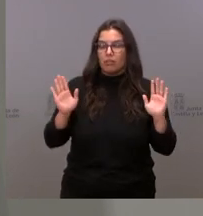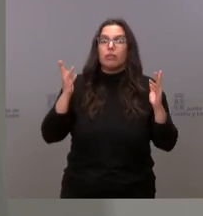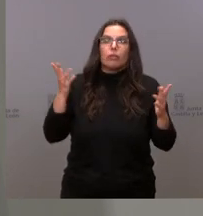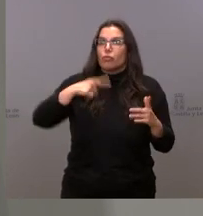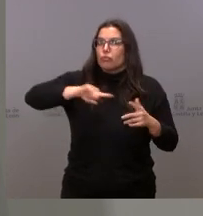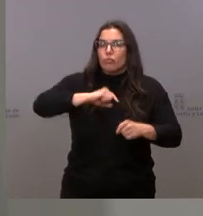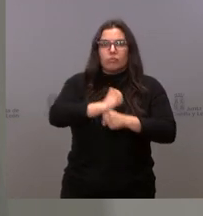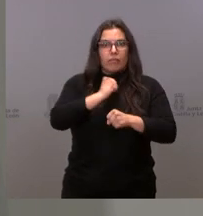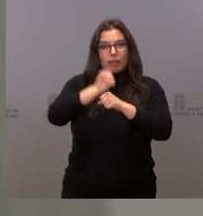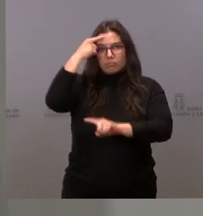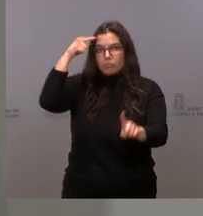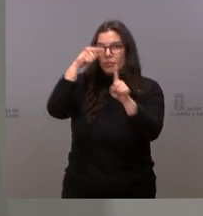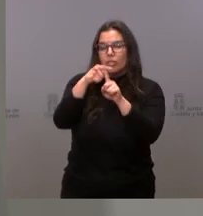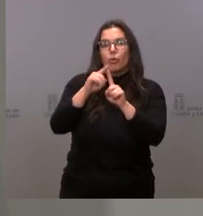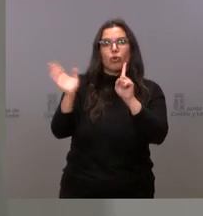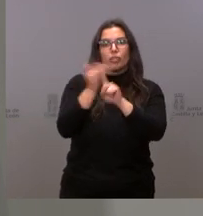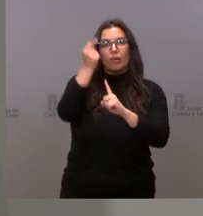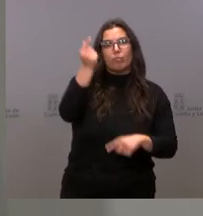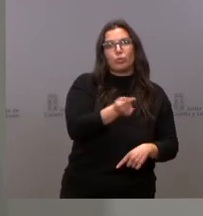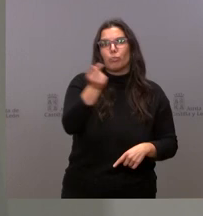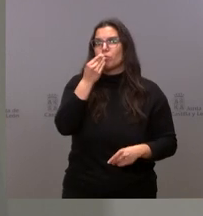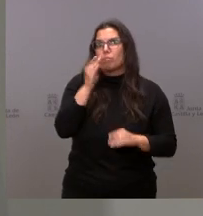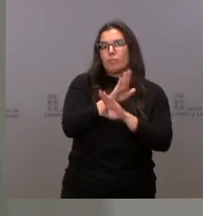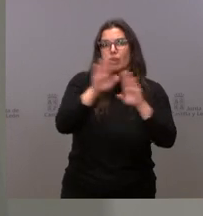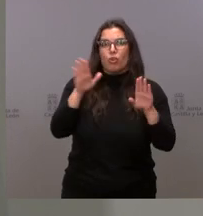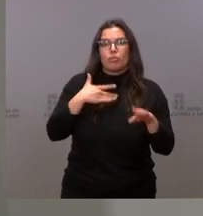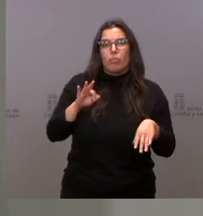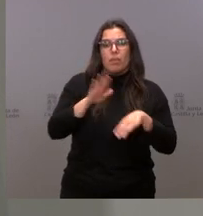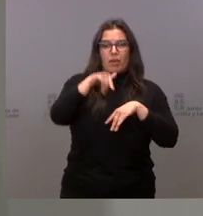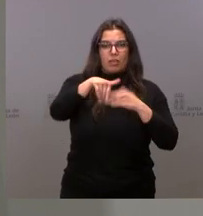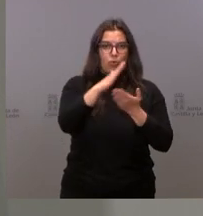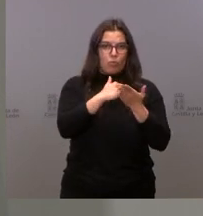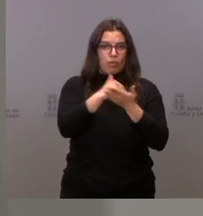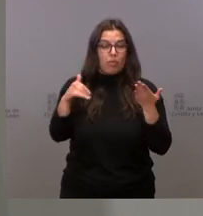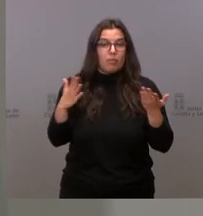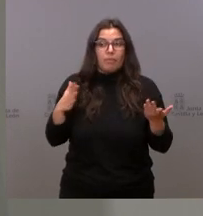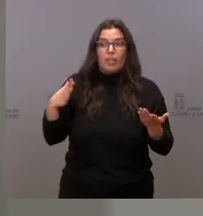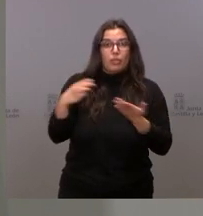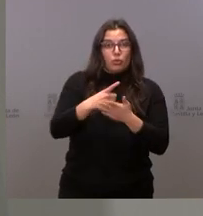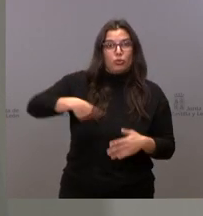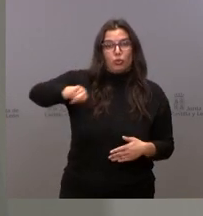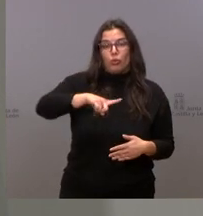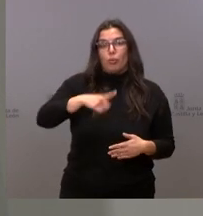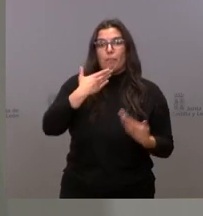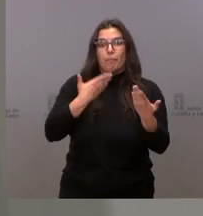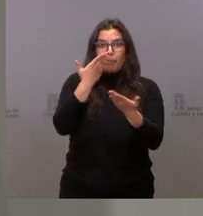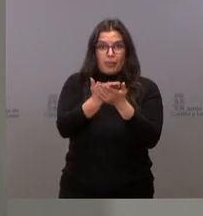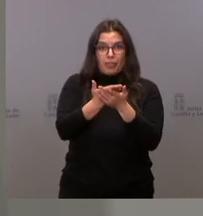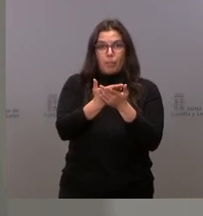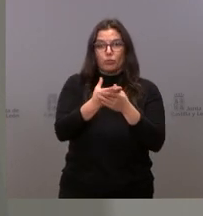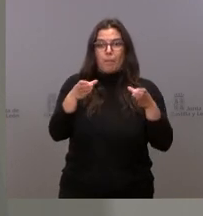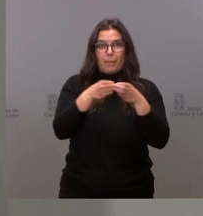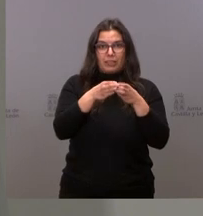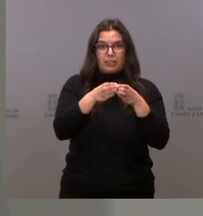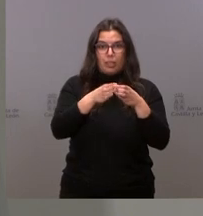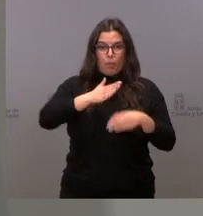trabajar para tener el mejor presupuesto posible para nuestra comunidad. Y a todos les pedimos, a nuestros partidos,